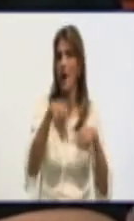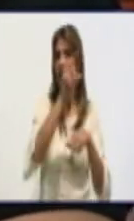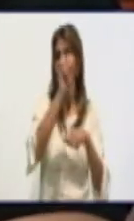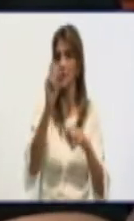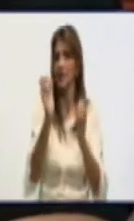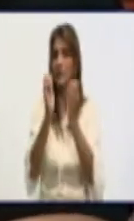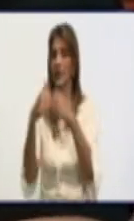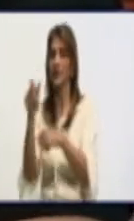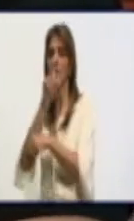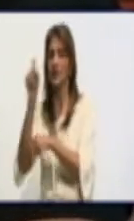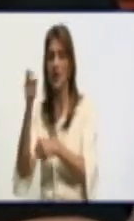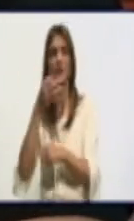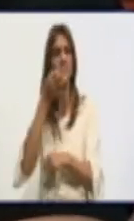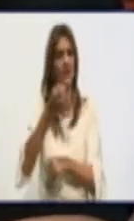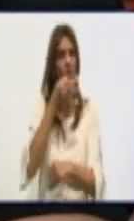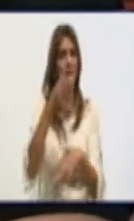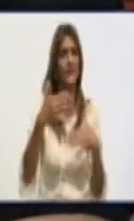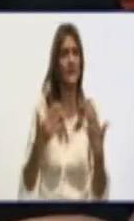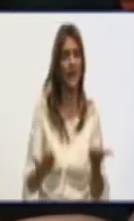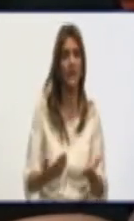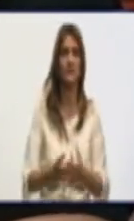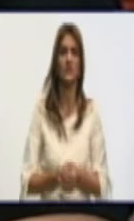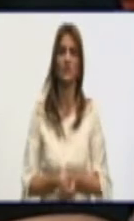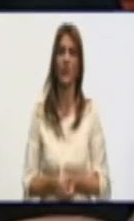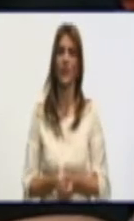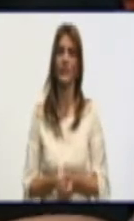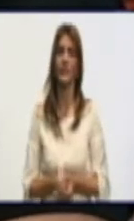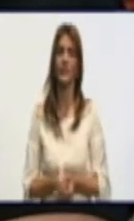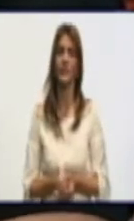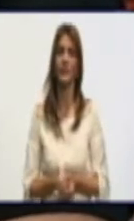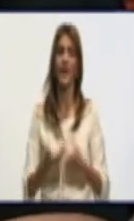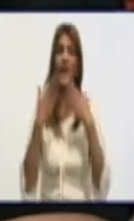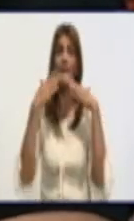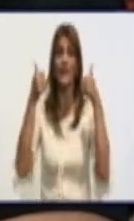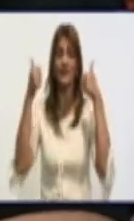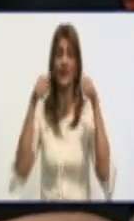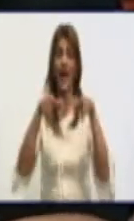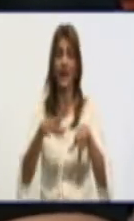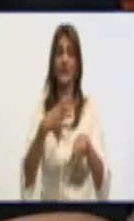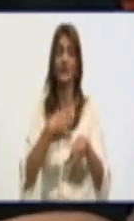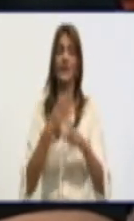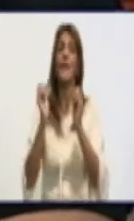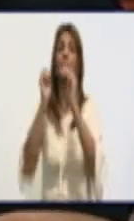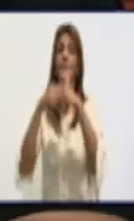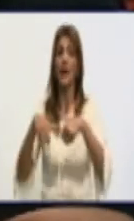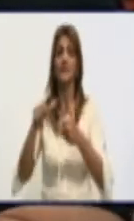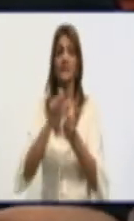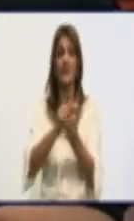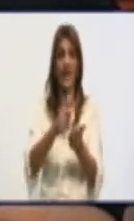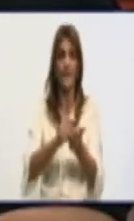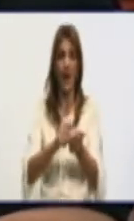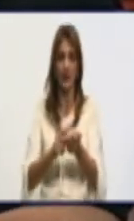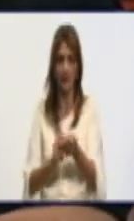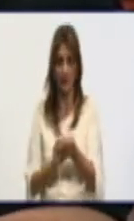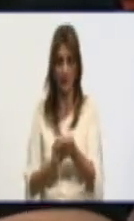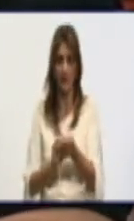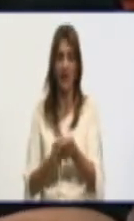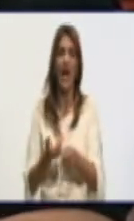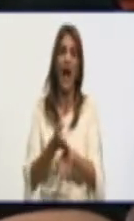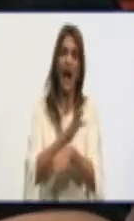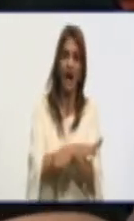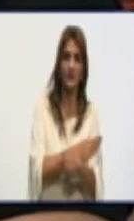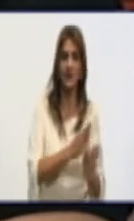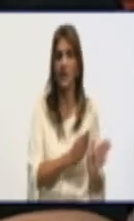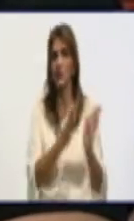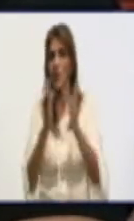las ventajas que tiene incluso este pan de maíz. Incluso, antes, durante y después del proceso, en cada